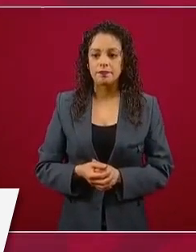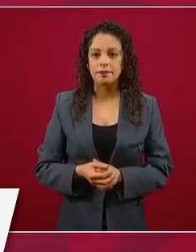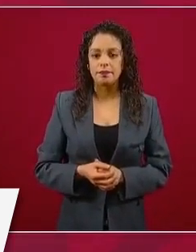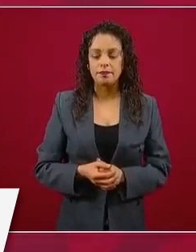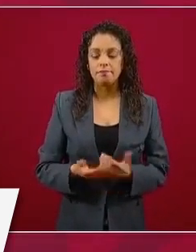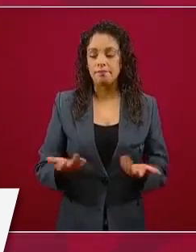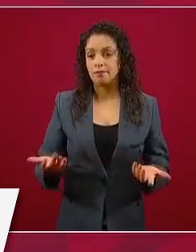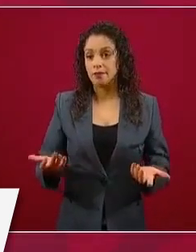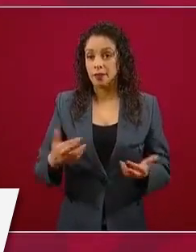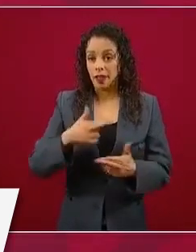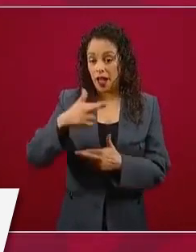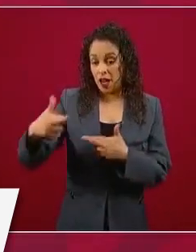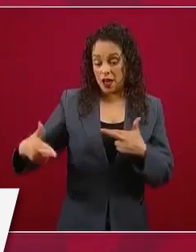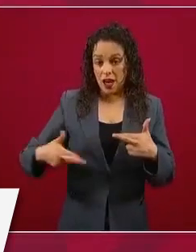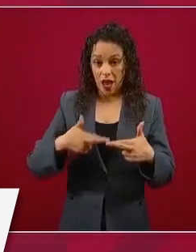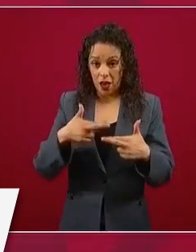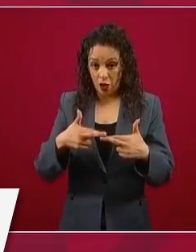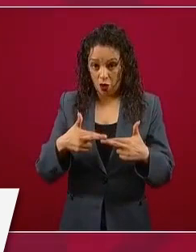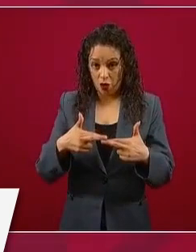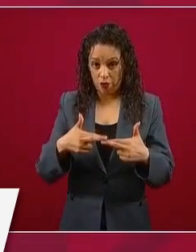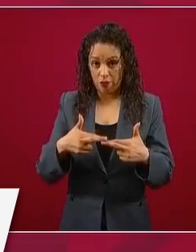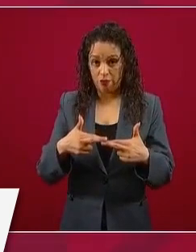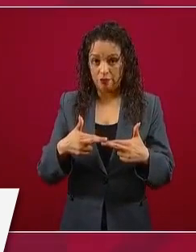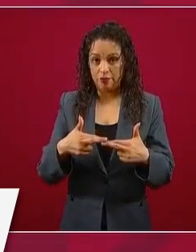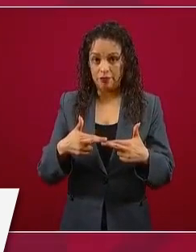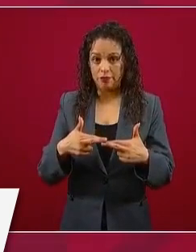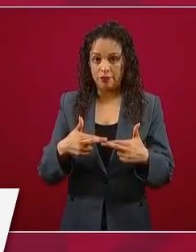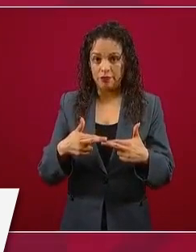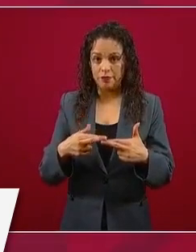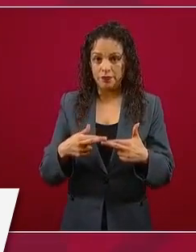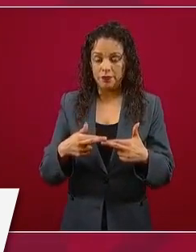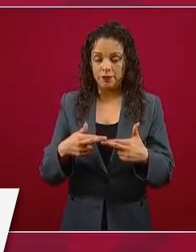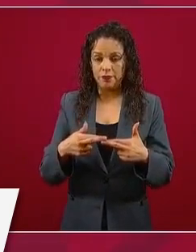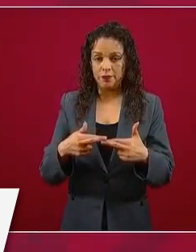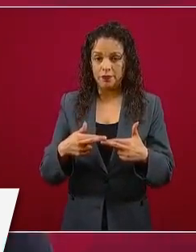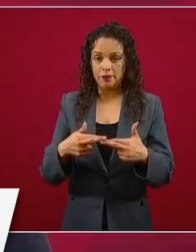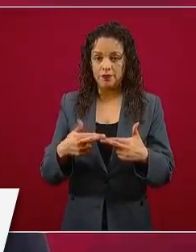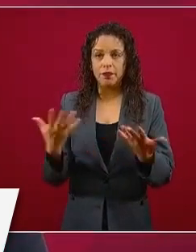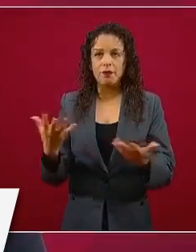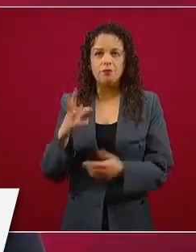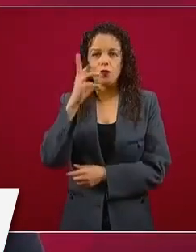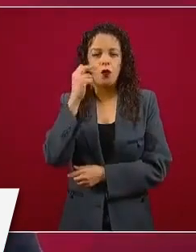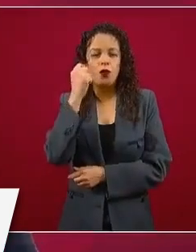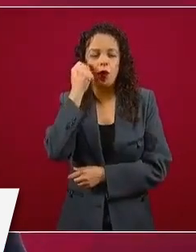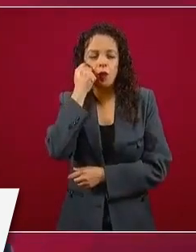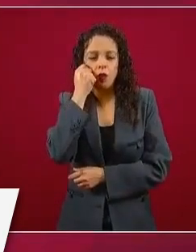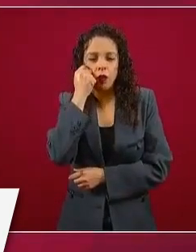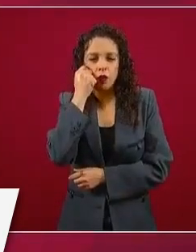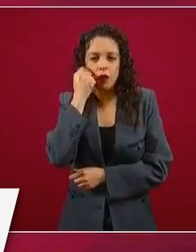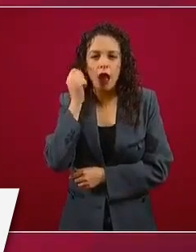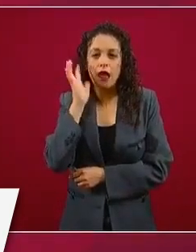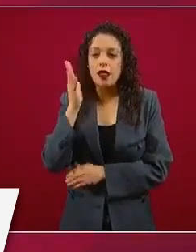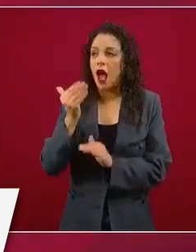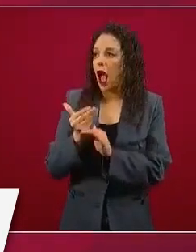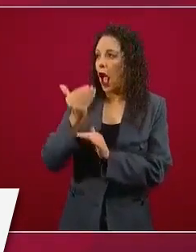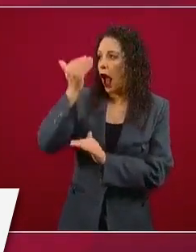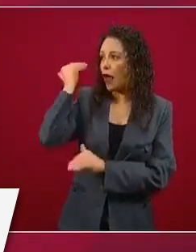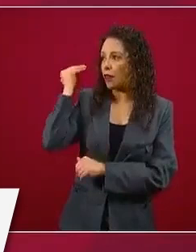del anterior tratado, fue perdiendo